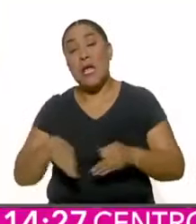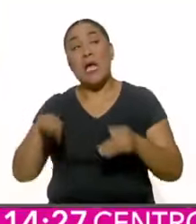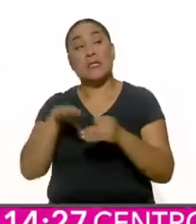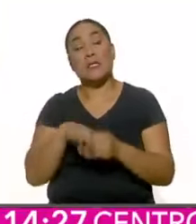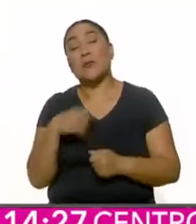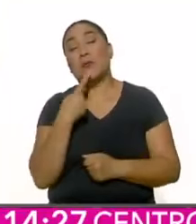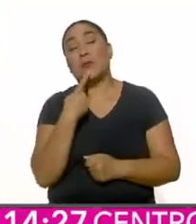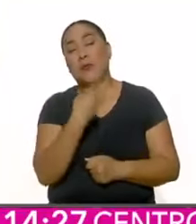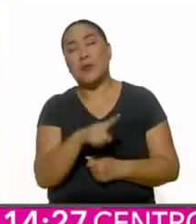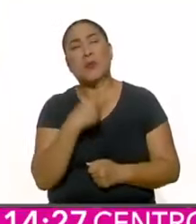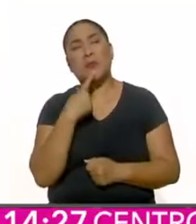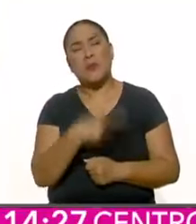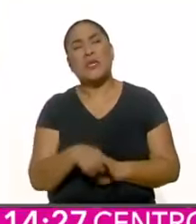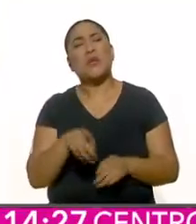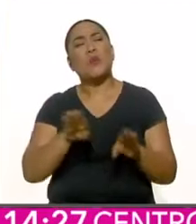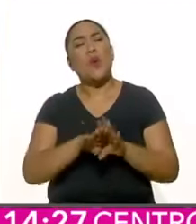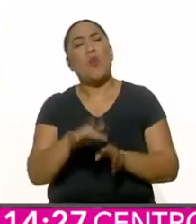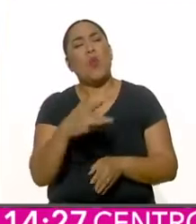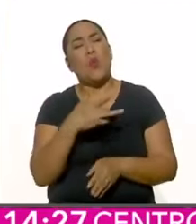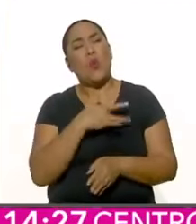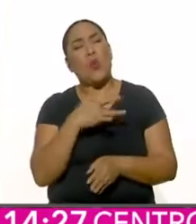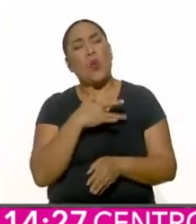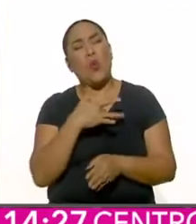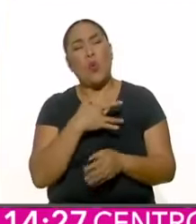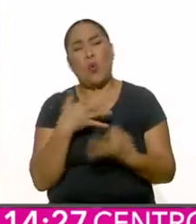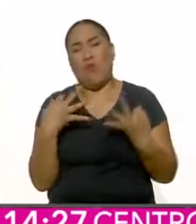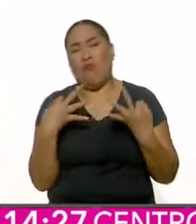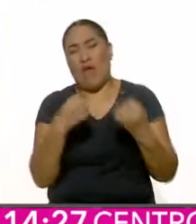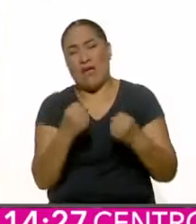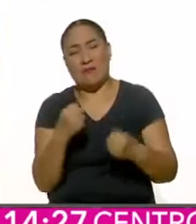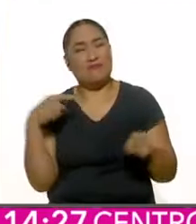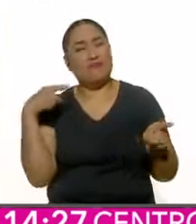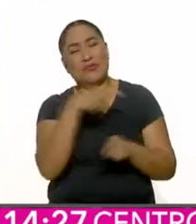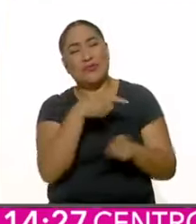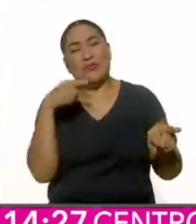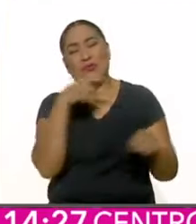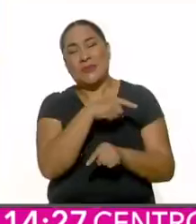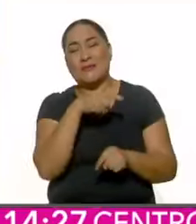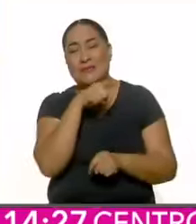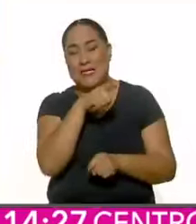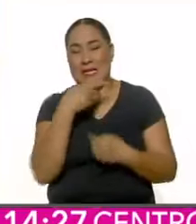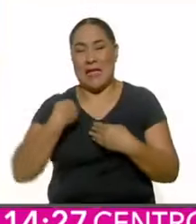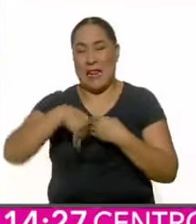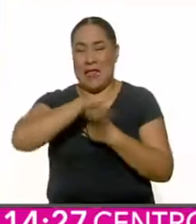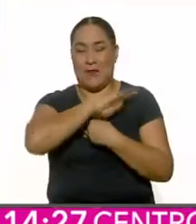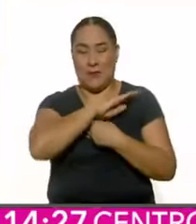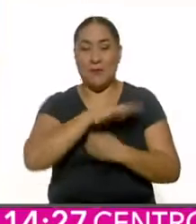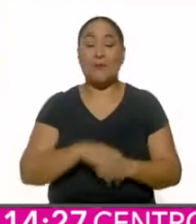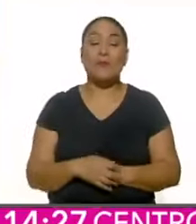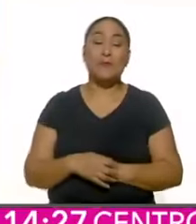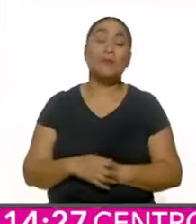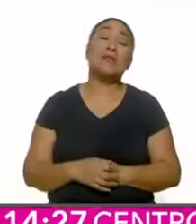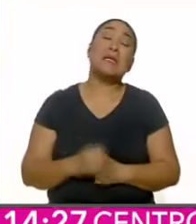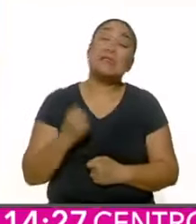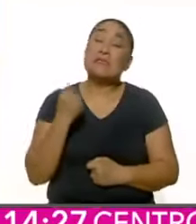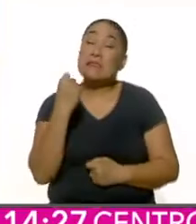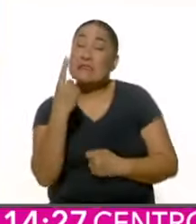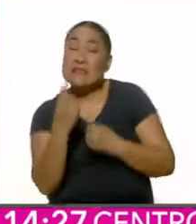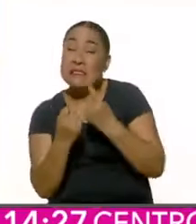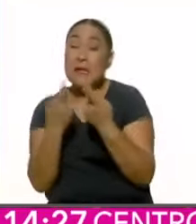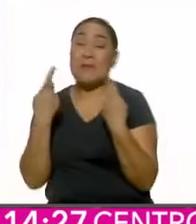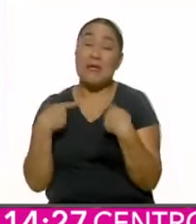tener un corazón de hielo a Claudia Sheinbaum Pardo. Solo unos cuantos fanáticos